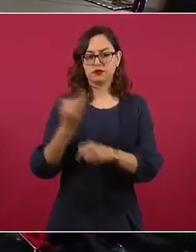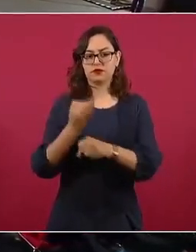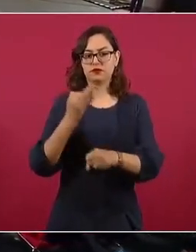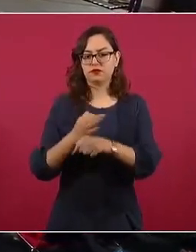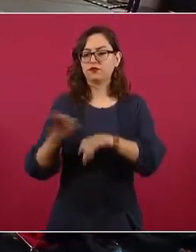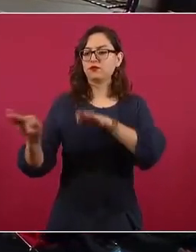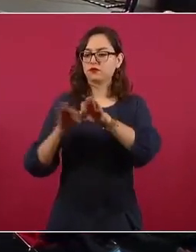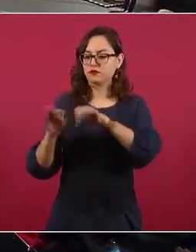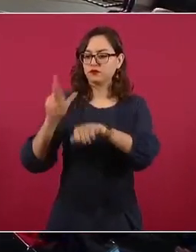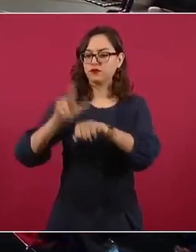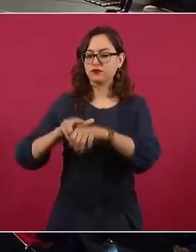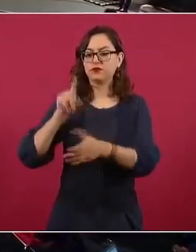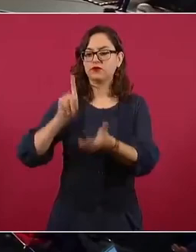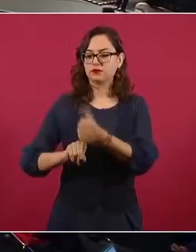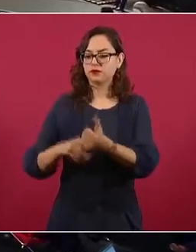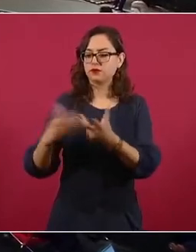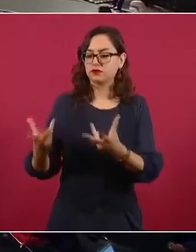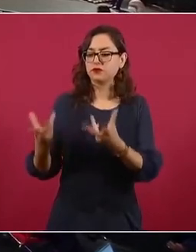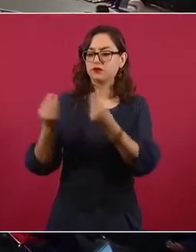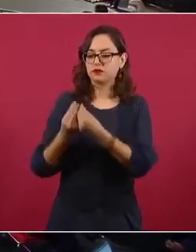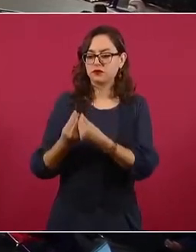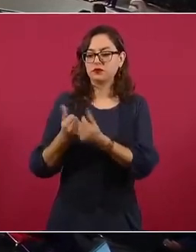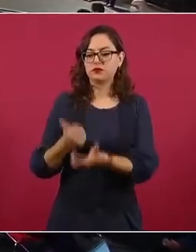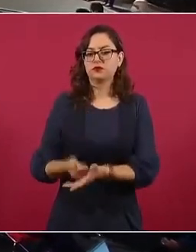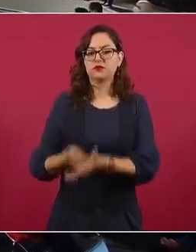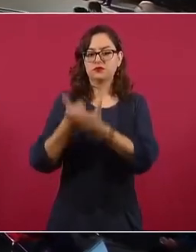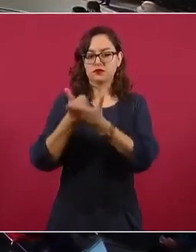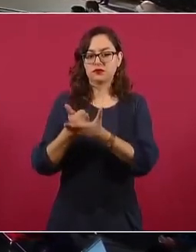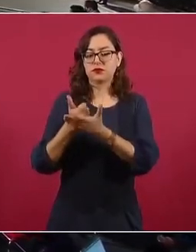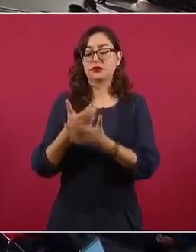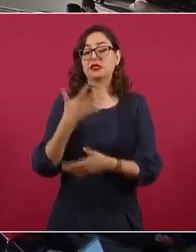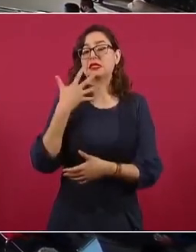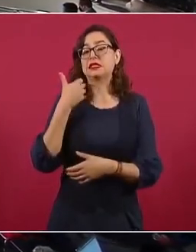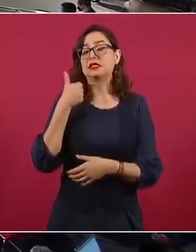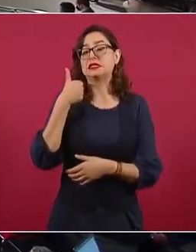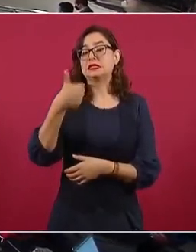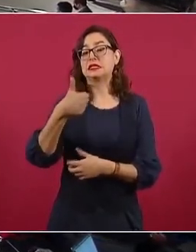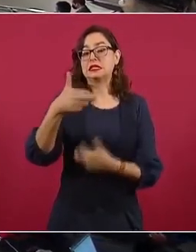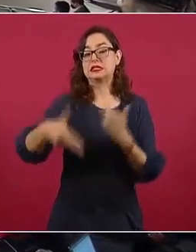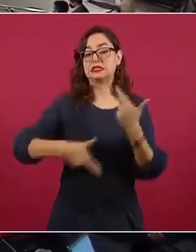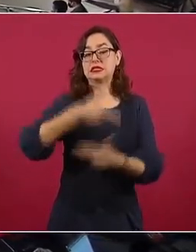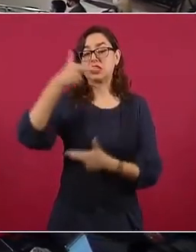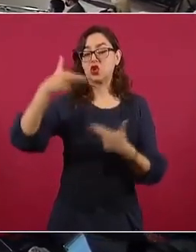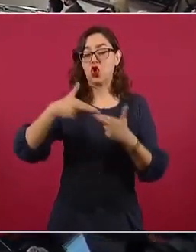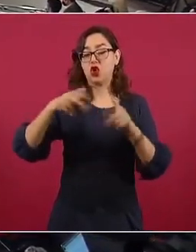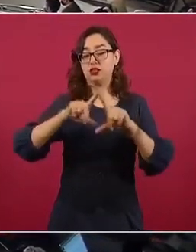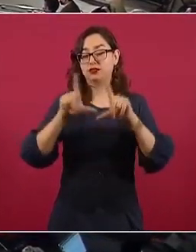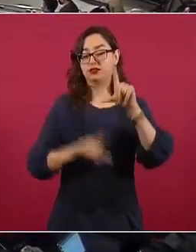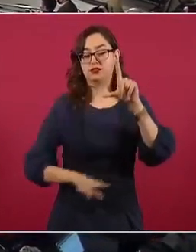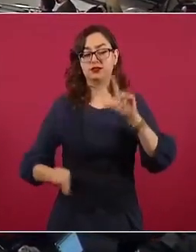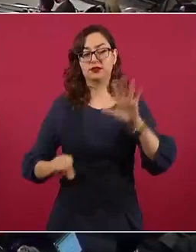si se puede también. Pero me voy a reunir en seis regiones del país con los trabajadores